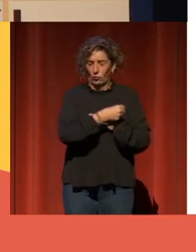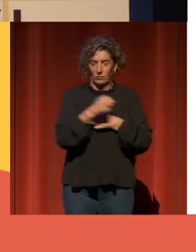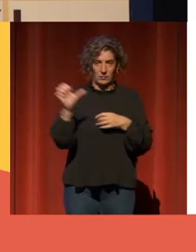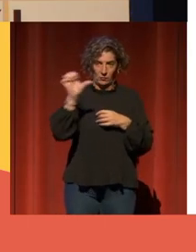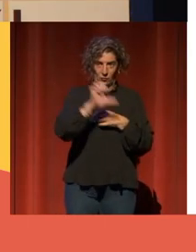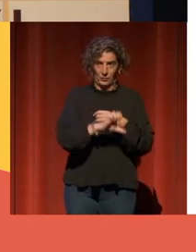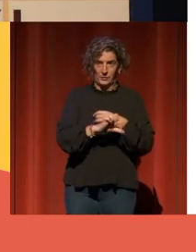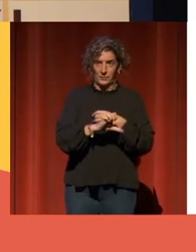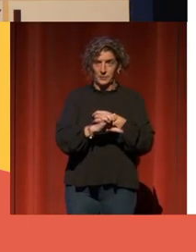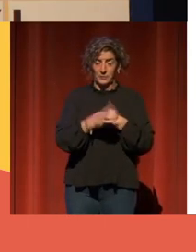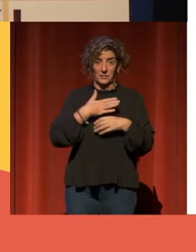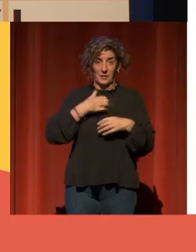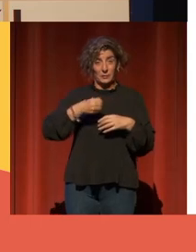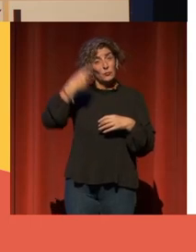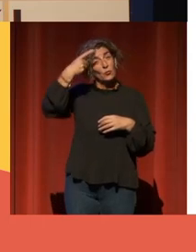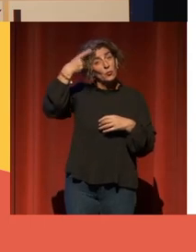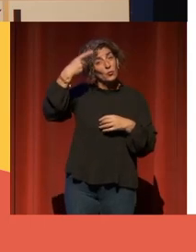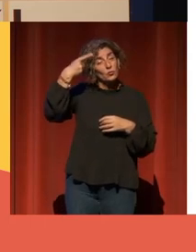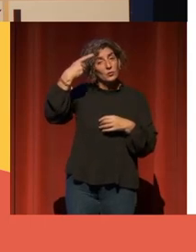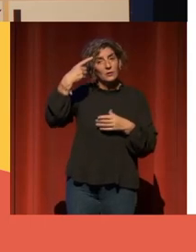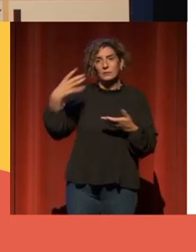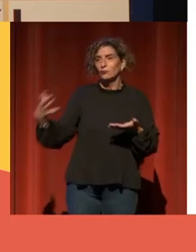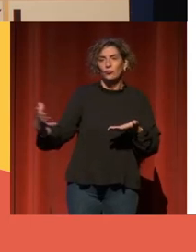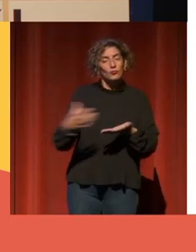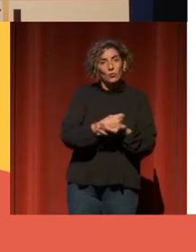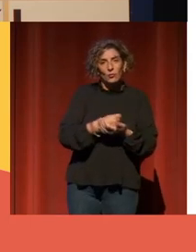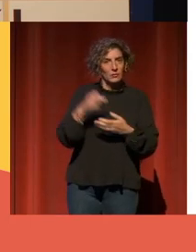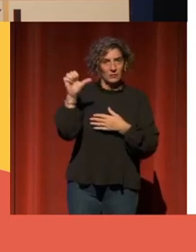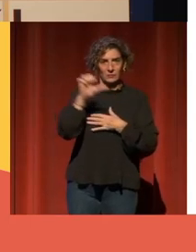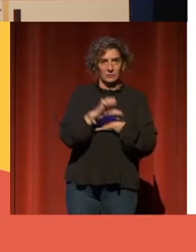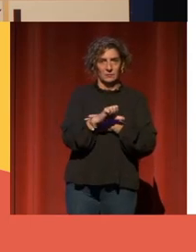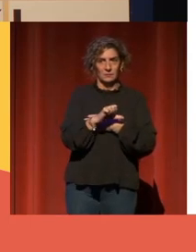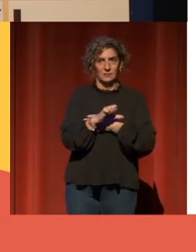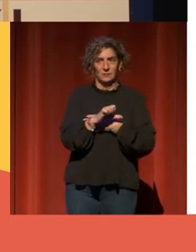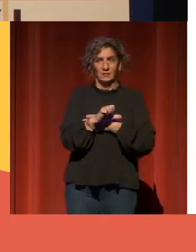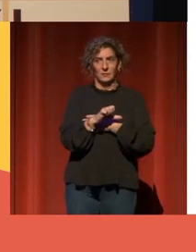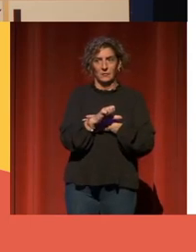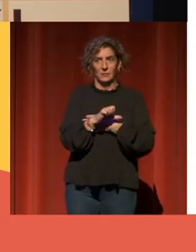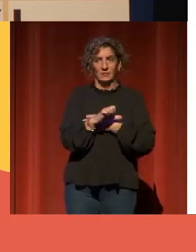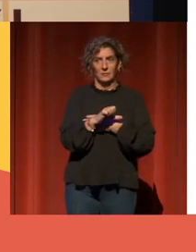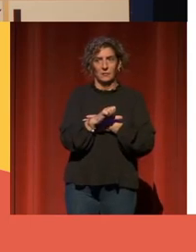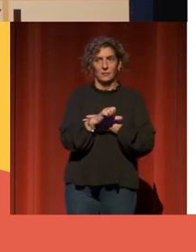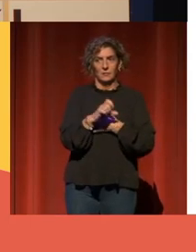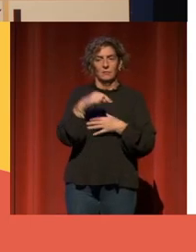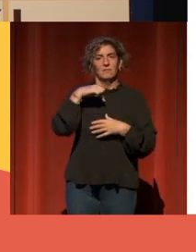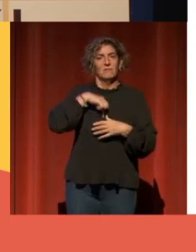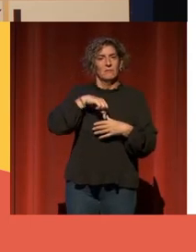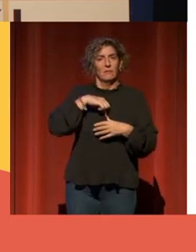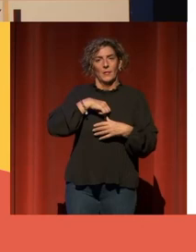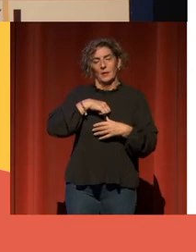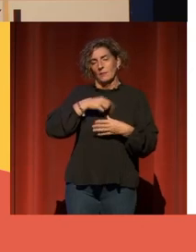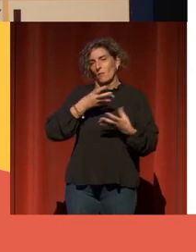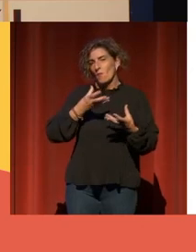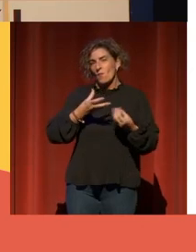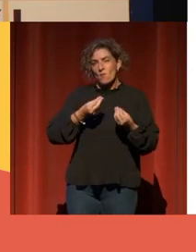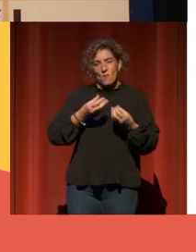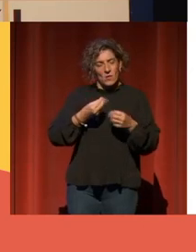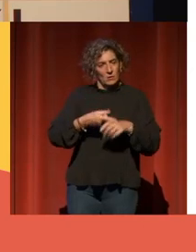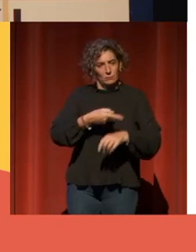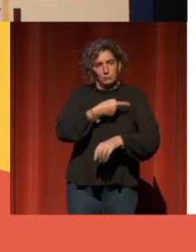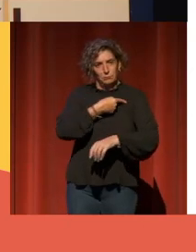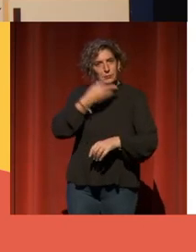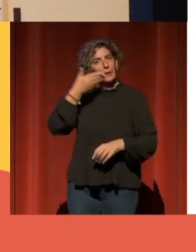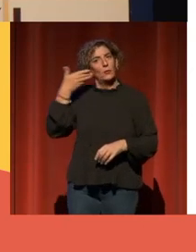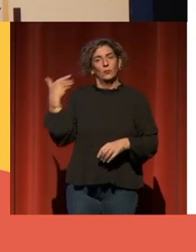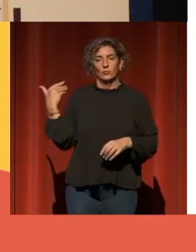El patrimonio cultural, todos los europeos nos sentimos hiperorgullosos de él. Y cada uno en